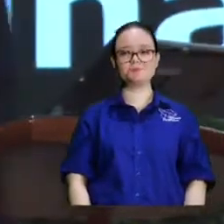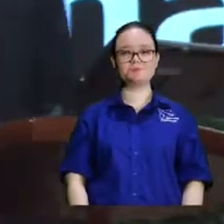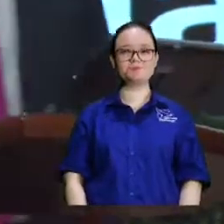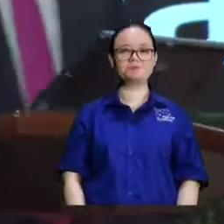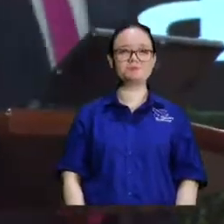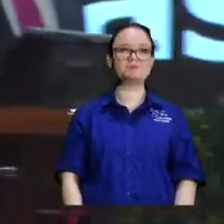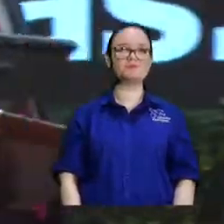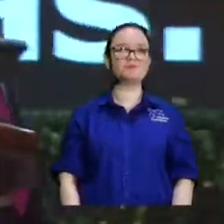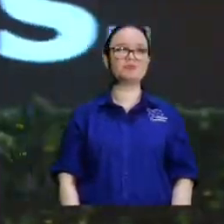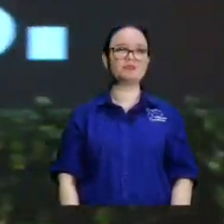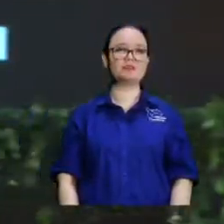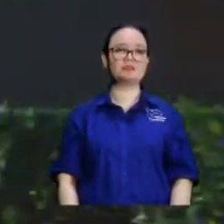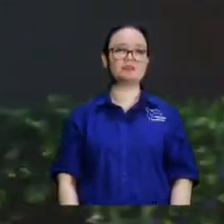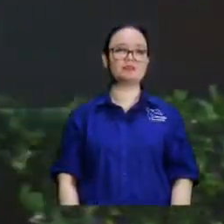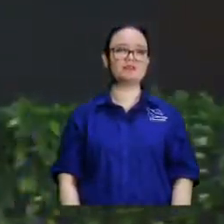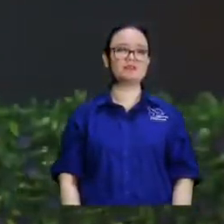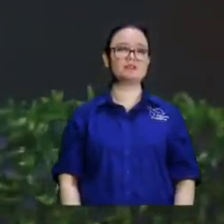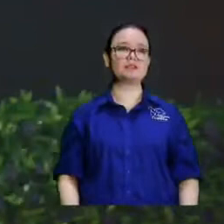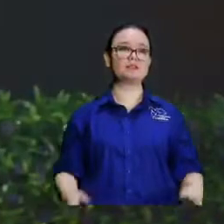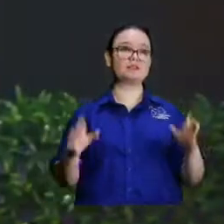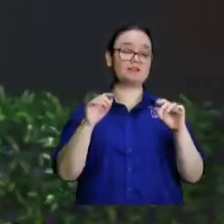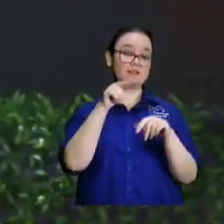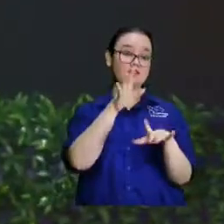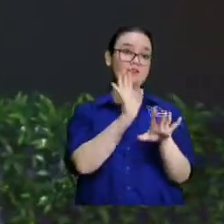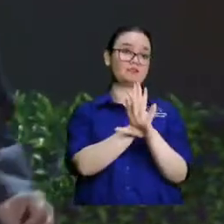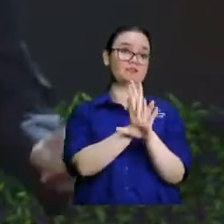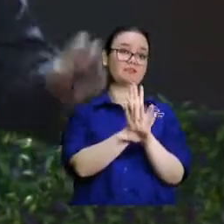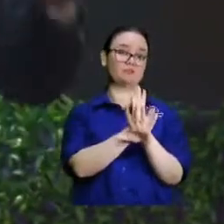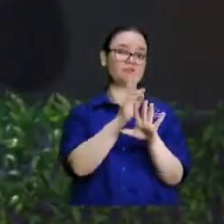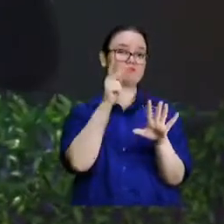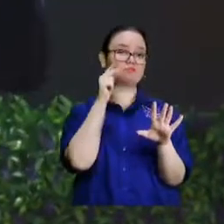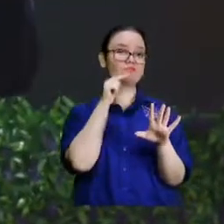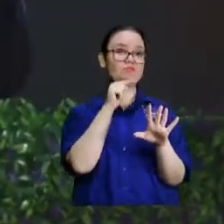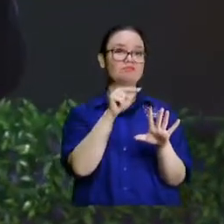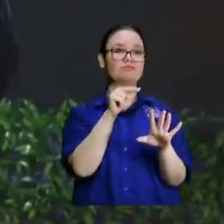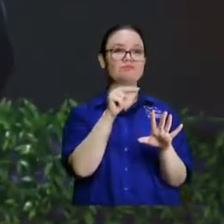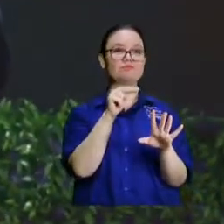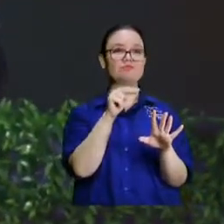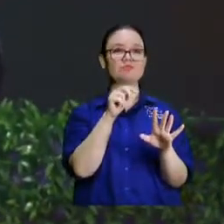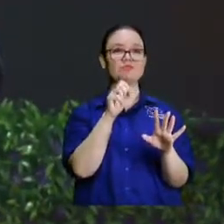ay Dios mío se llamaba Vi